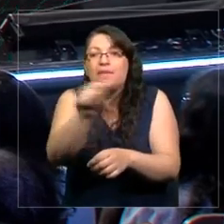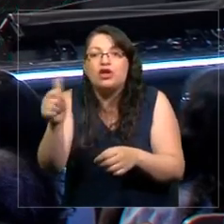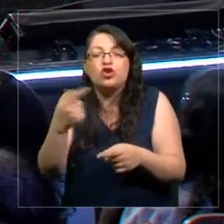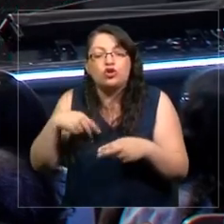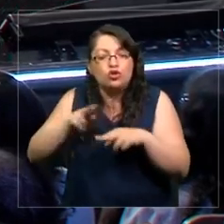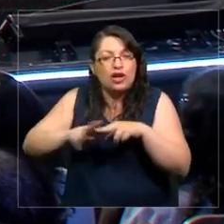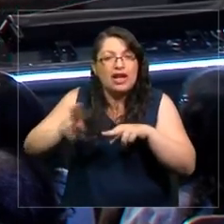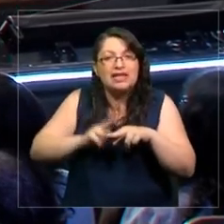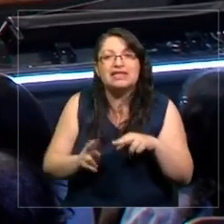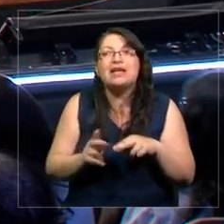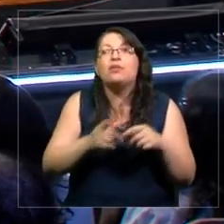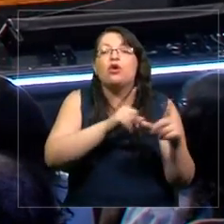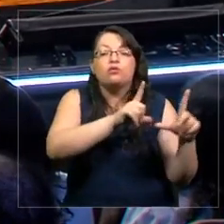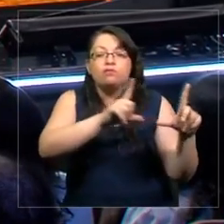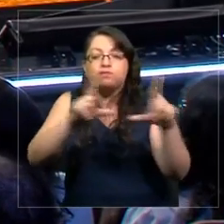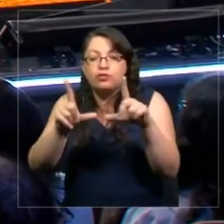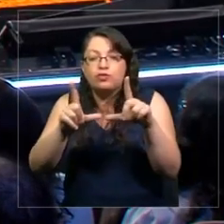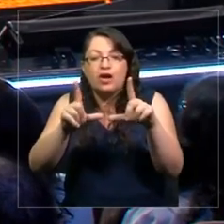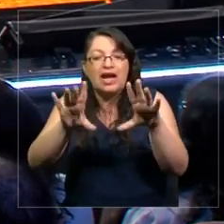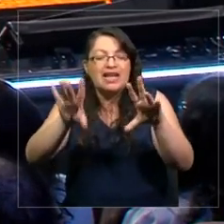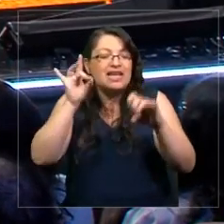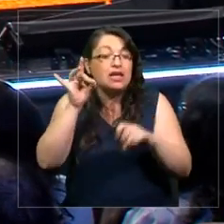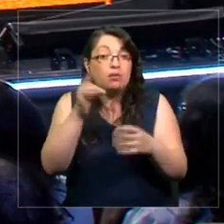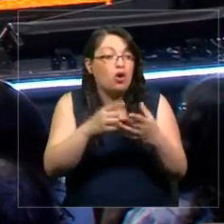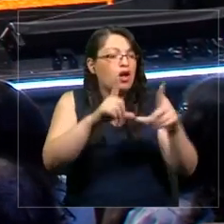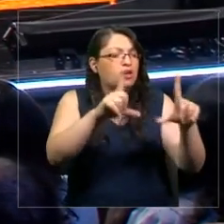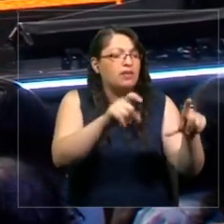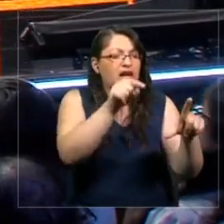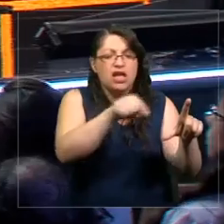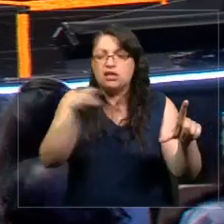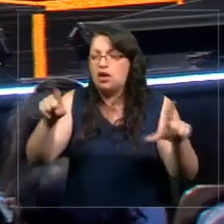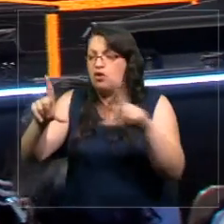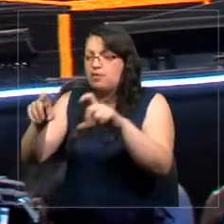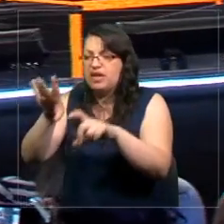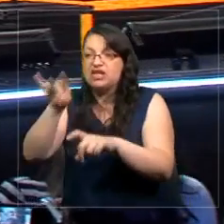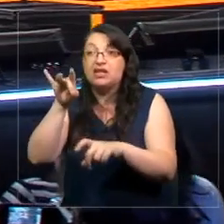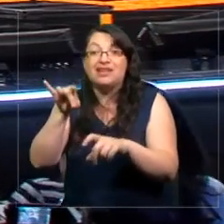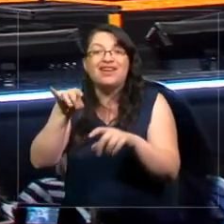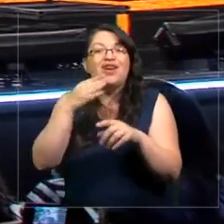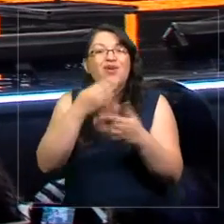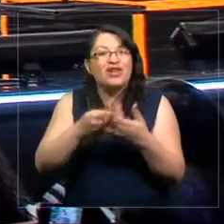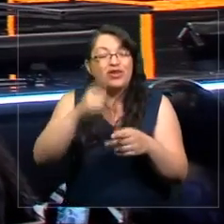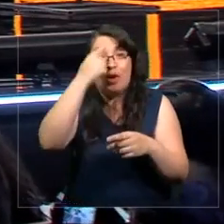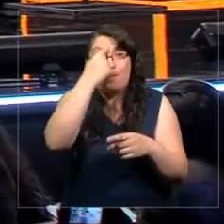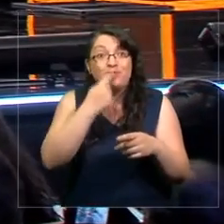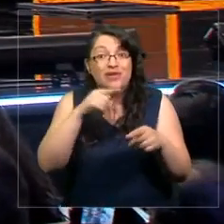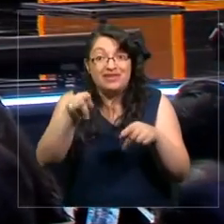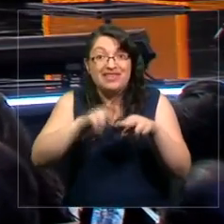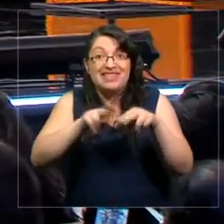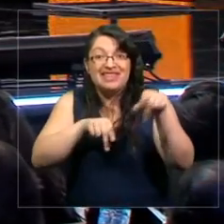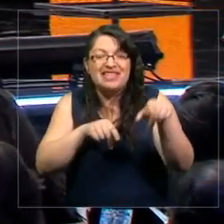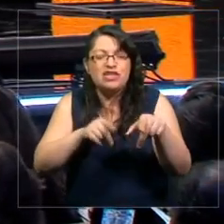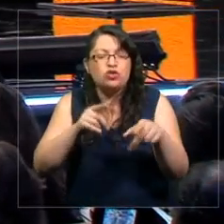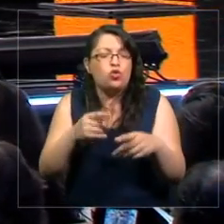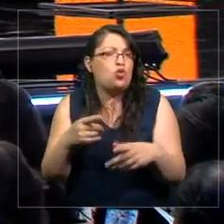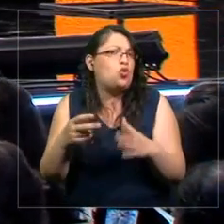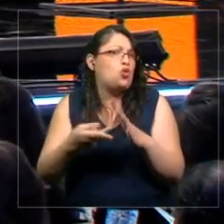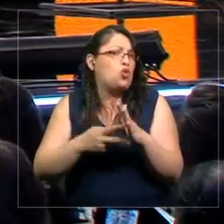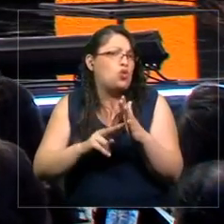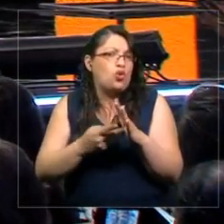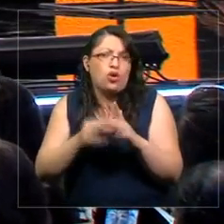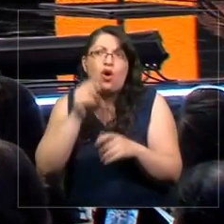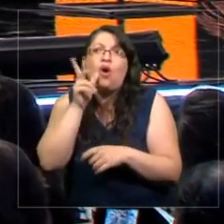deja esta imagen o se deja esta otra. De hecho, cuando se hizo este museo hubo harta polémica. ¿Qué imágenes